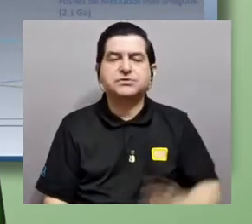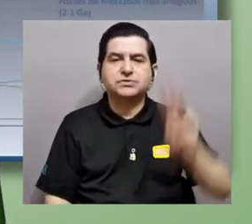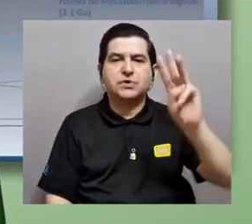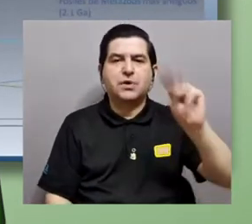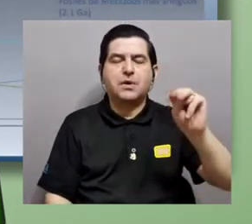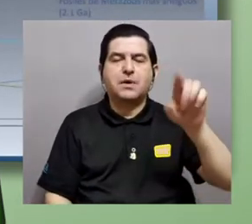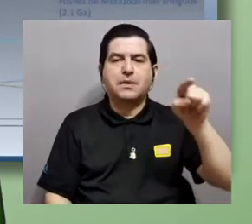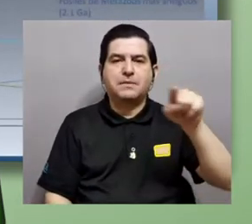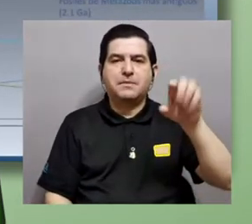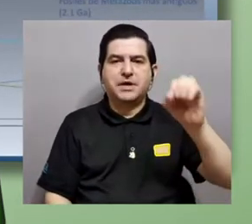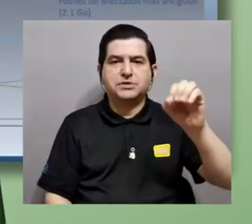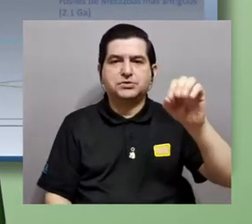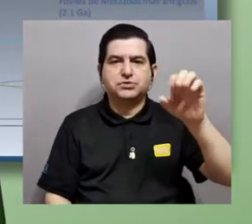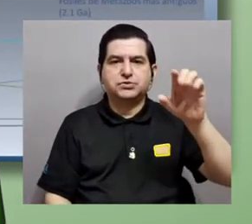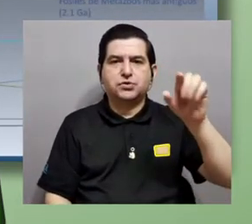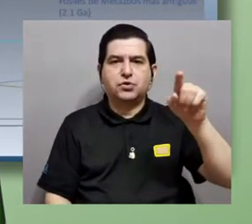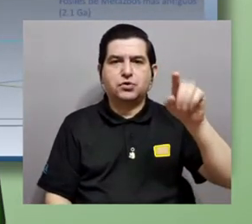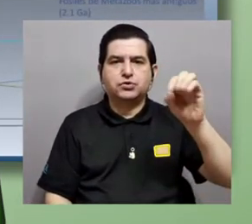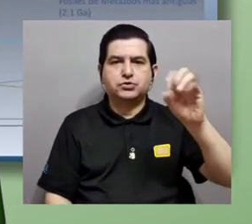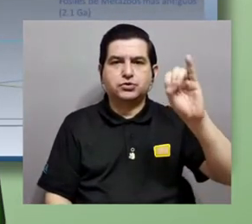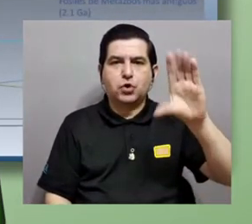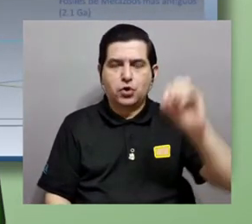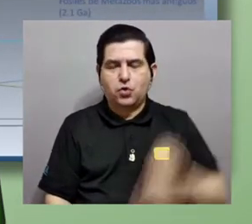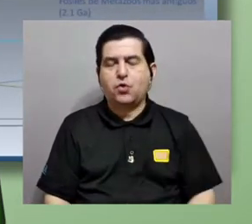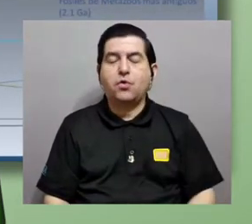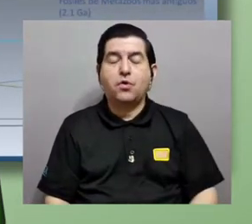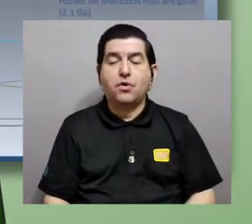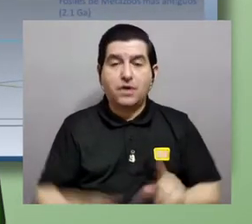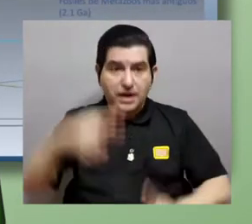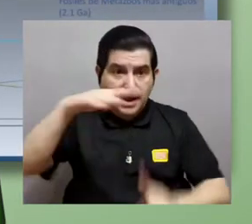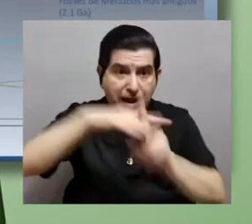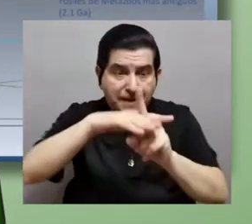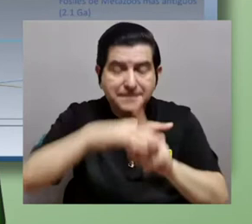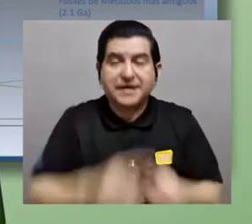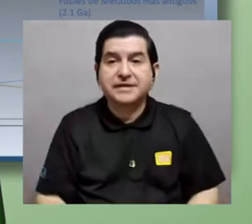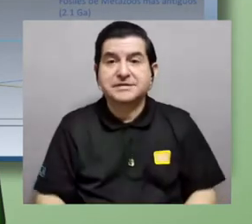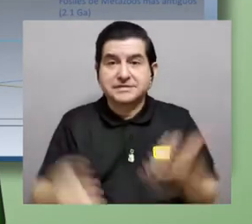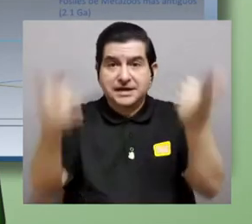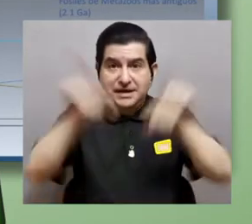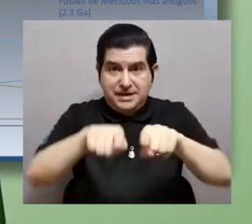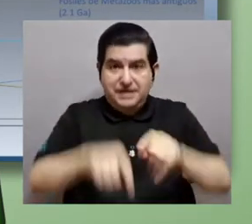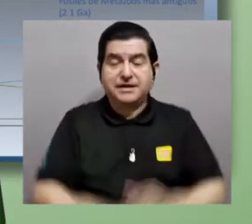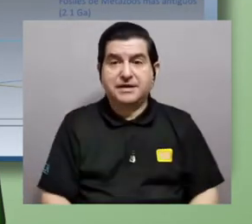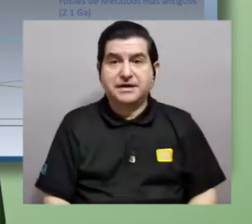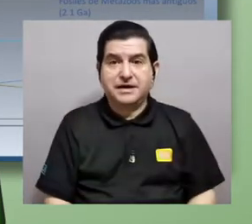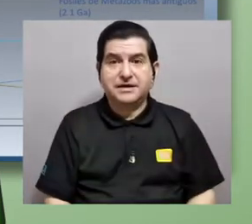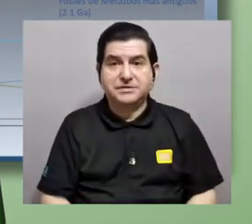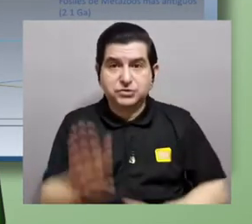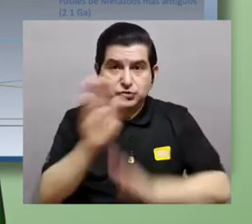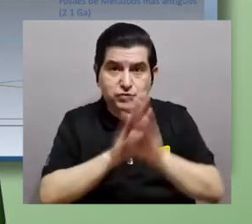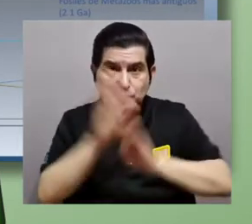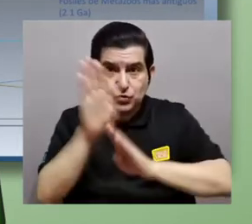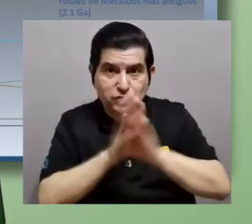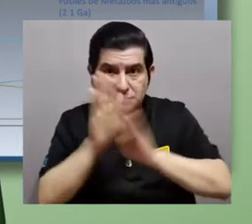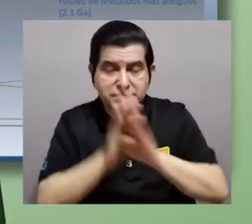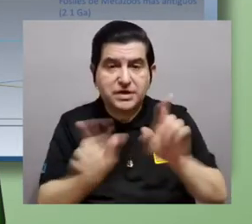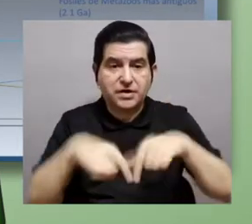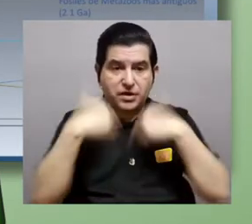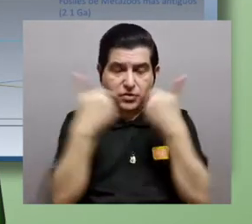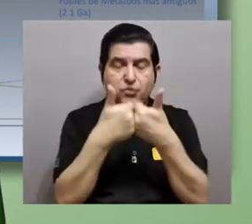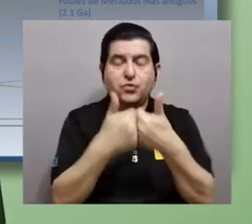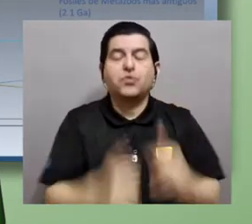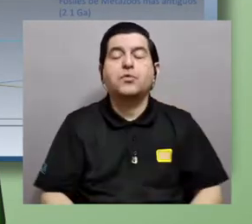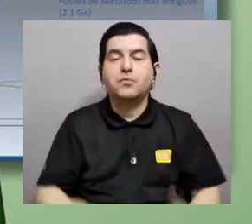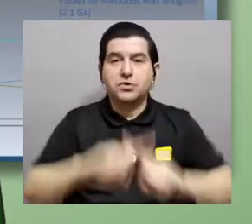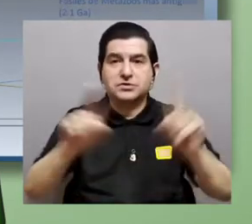mesozoico, donde se destaca la aparición de las gimnospermas, perdón, el desarrollo de las gimnospermas, principalmente los grupos